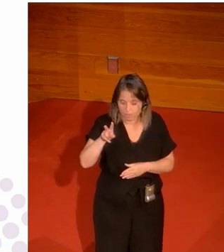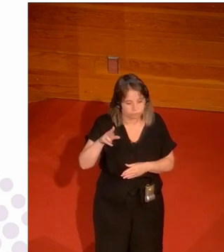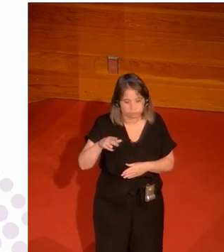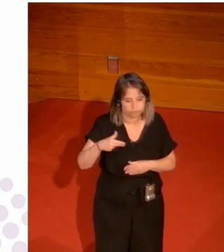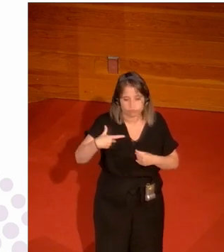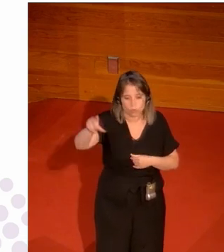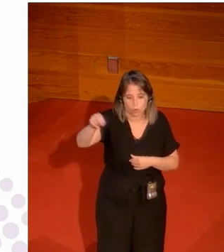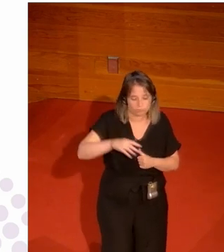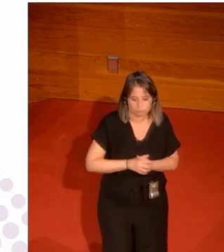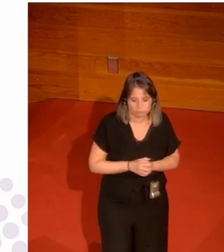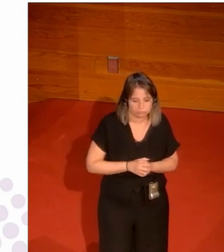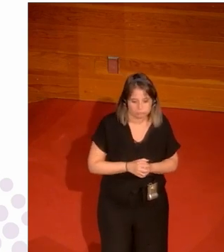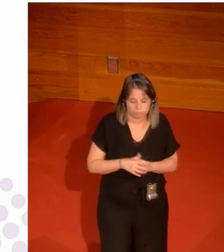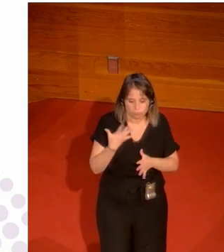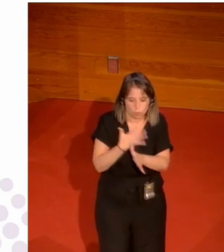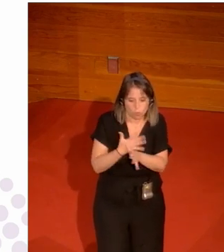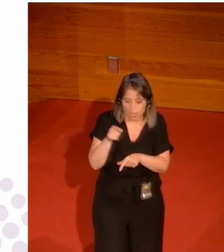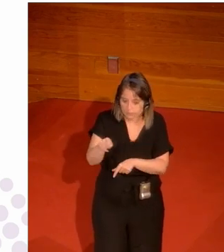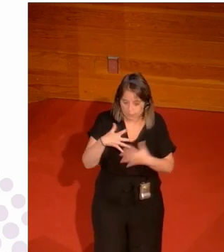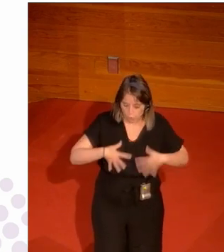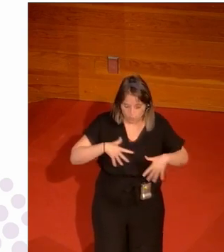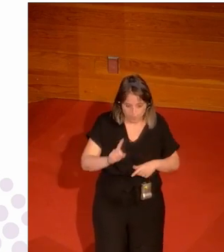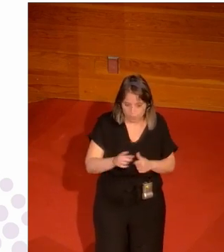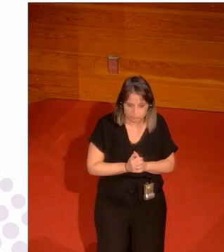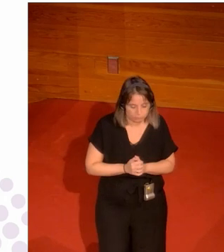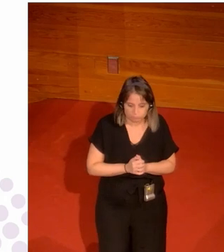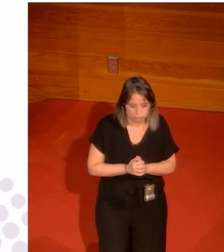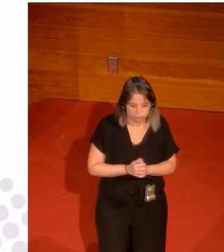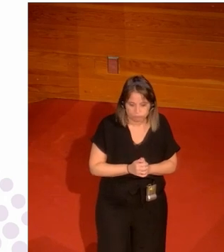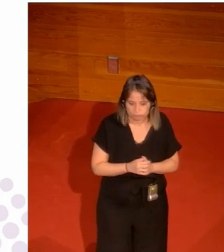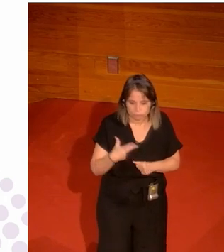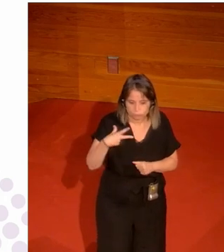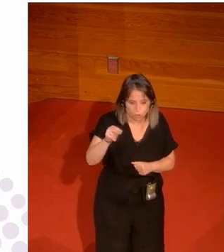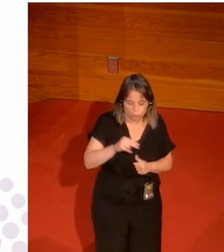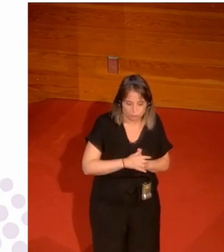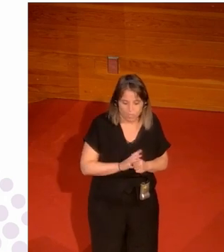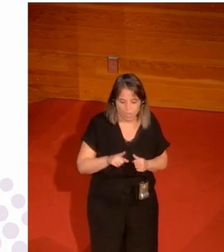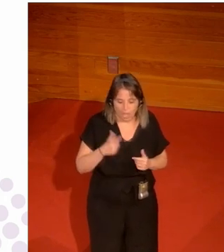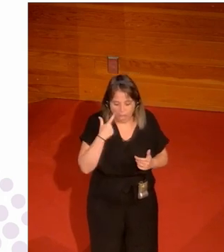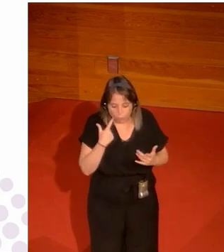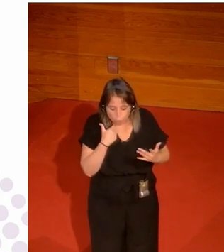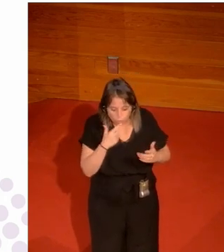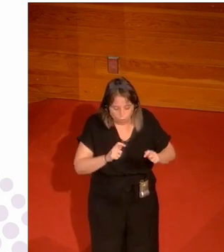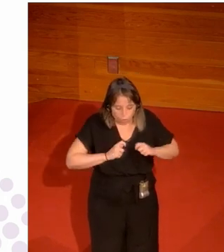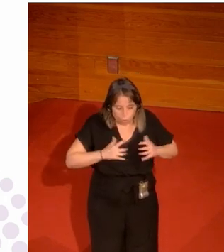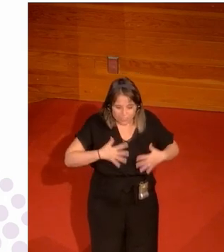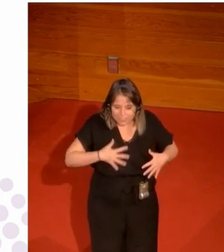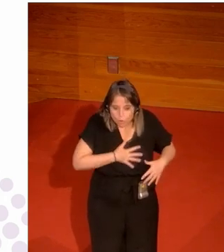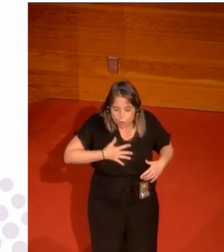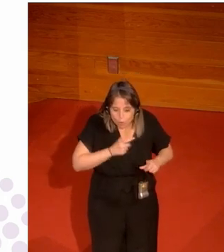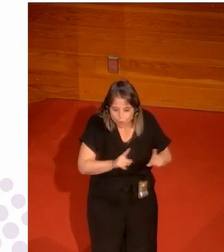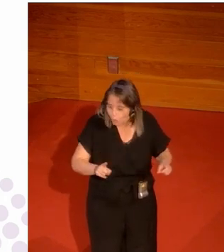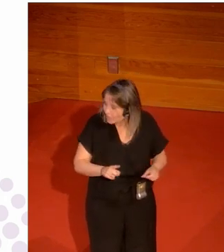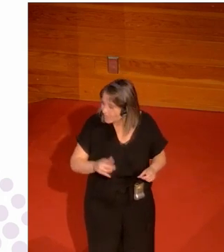plantaron en una competición y decían que no jugaban con esa ropa hasta que no les pusieran una ropa un poco es que es incómodo